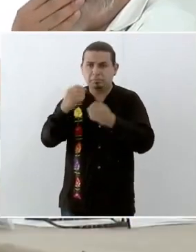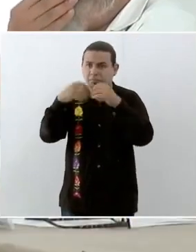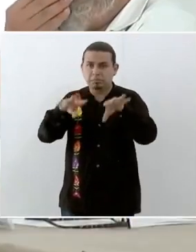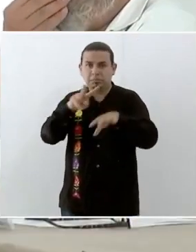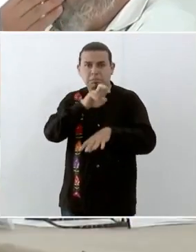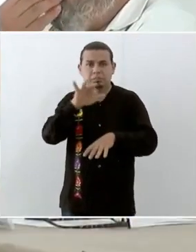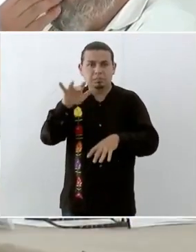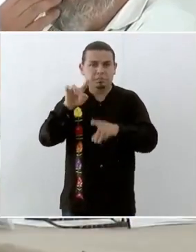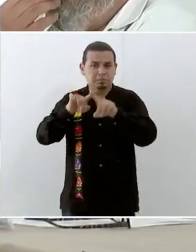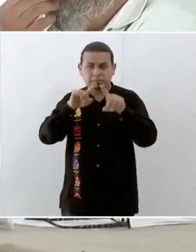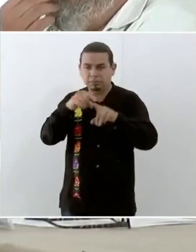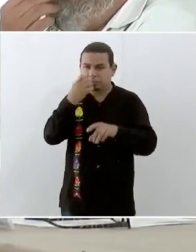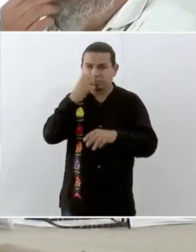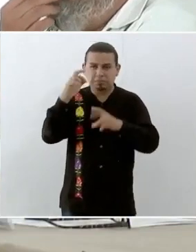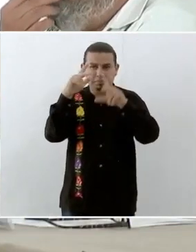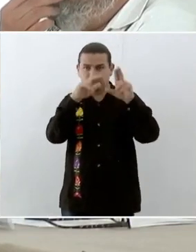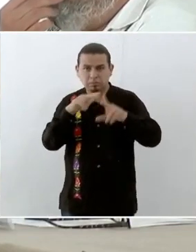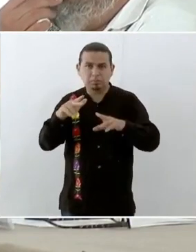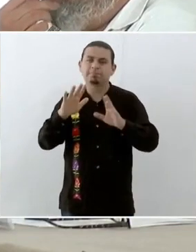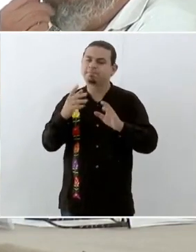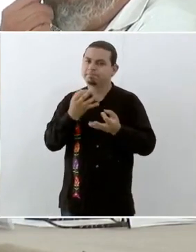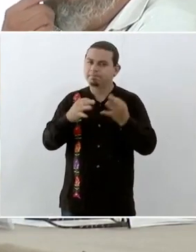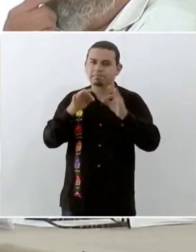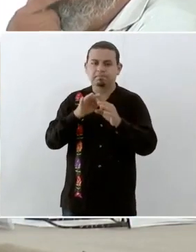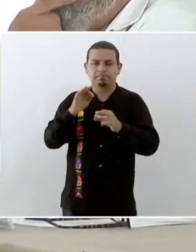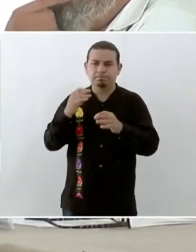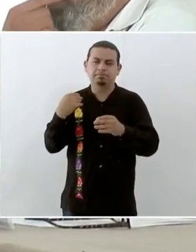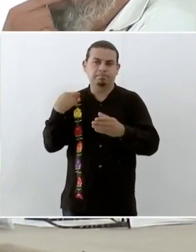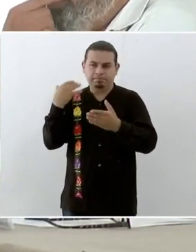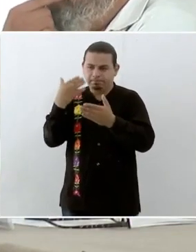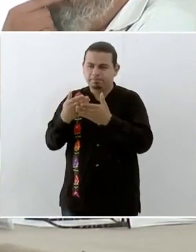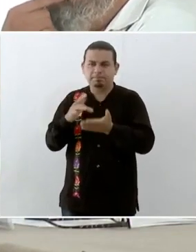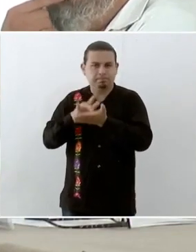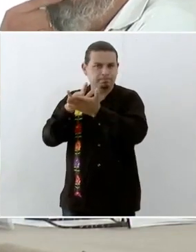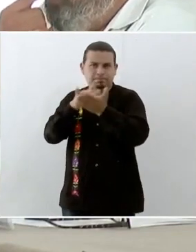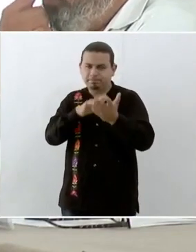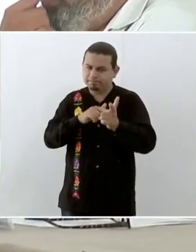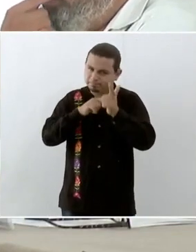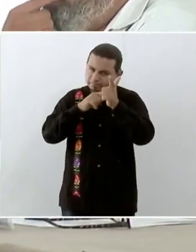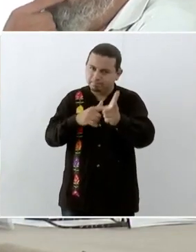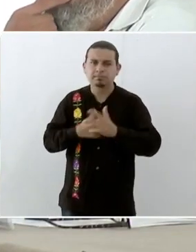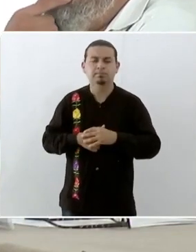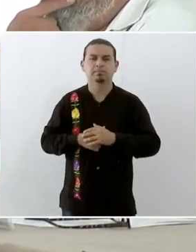250 escuelas donde se ubica un daño todas van a recibir apoyo